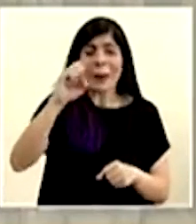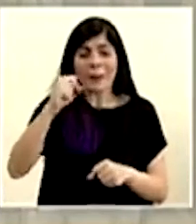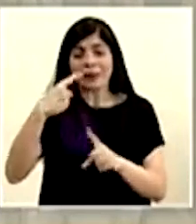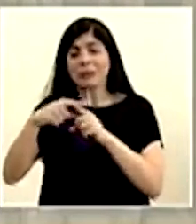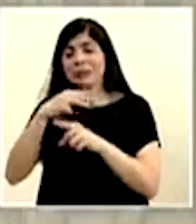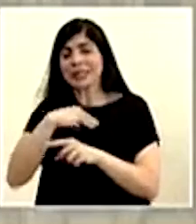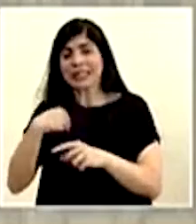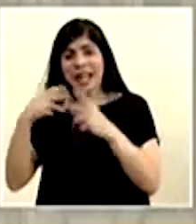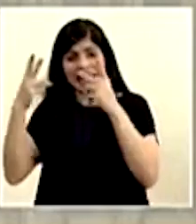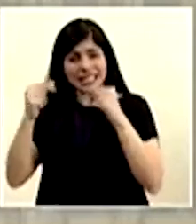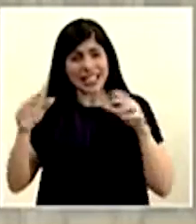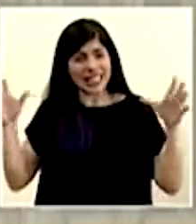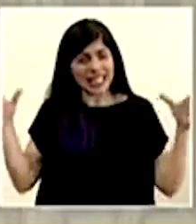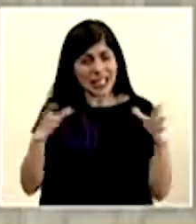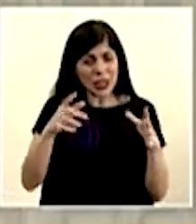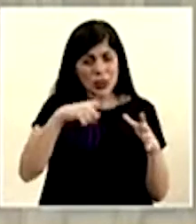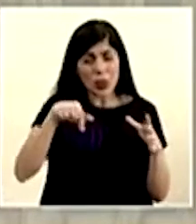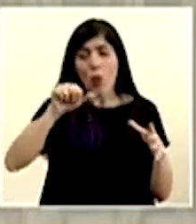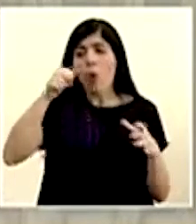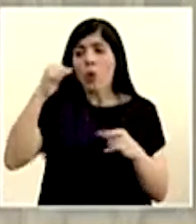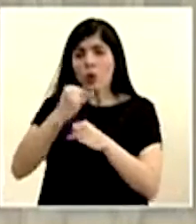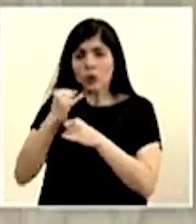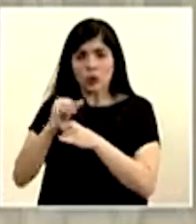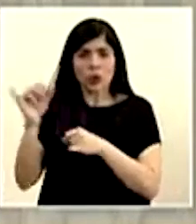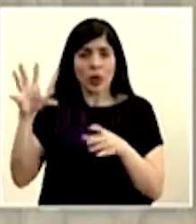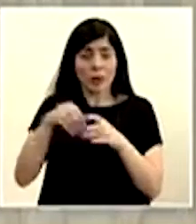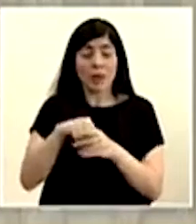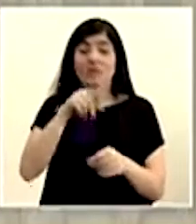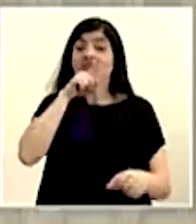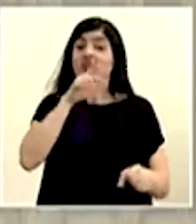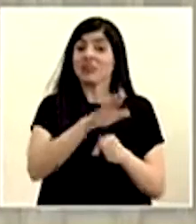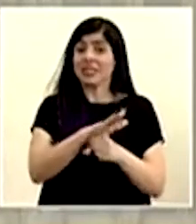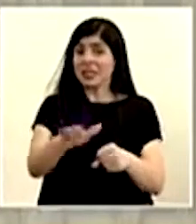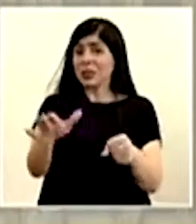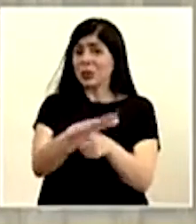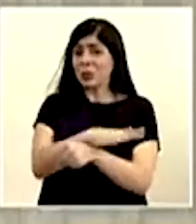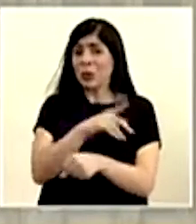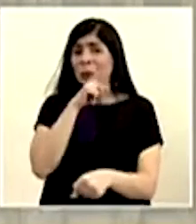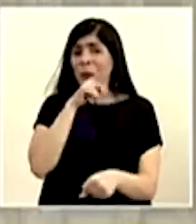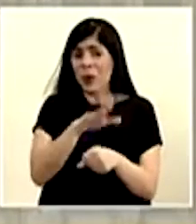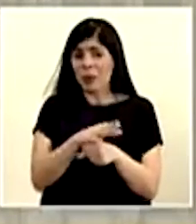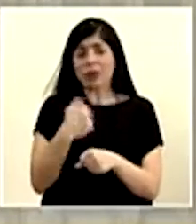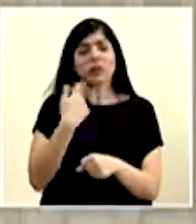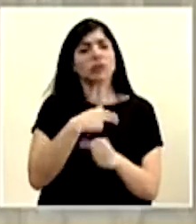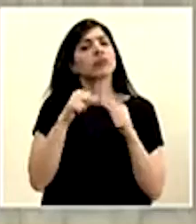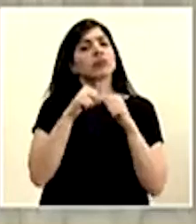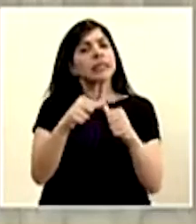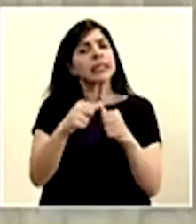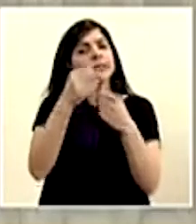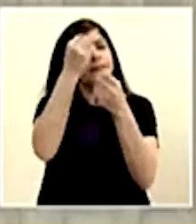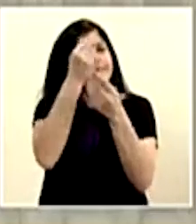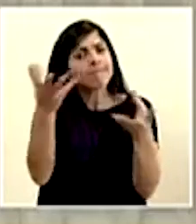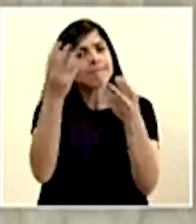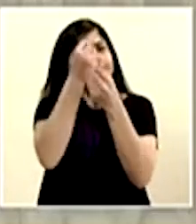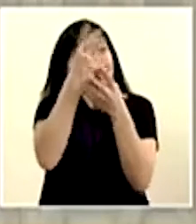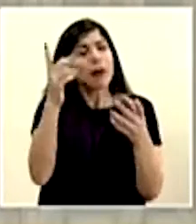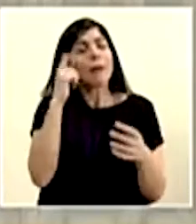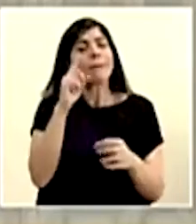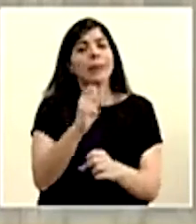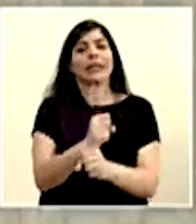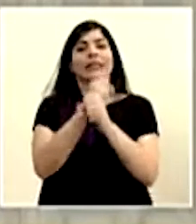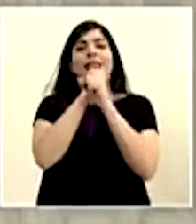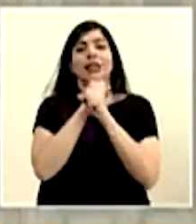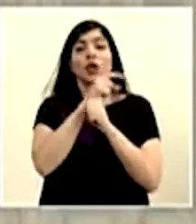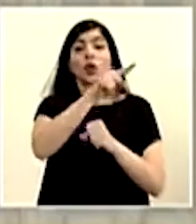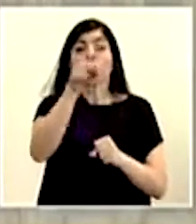Ministerio de Hacienda, así como otras instituciones. El compromiso es total y por supuesto seguiremos rindiendo cuentas para garantizar que